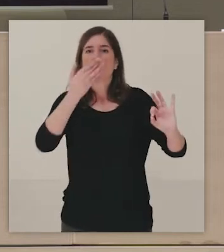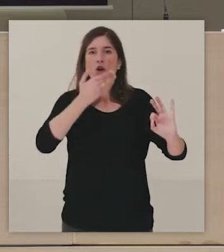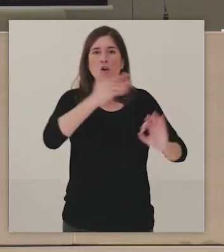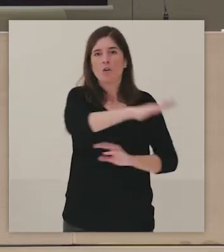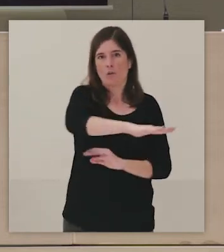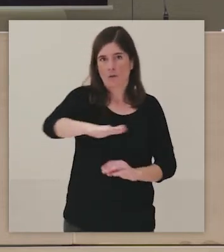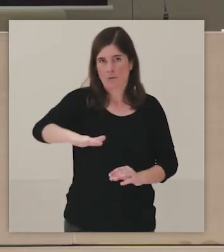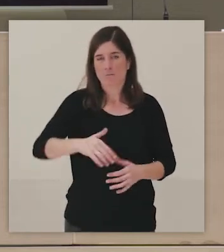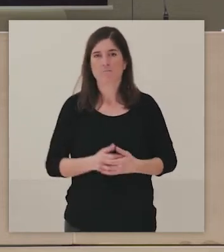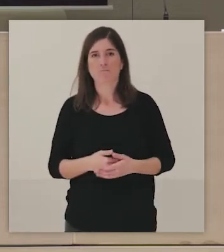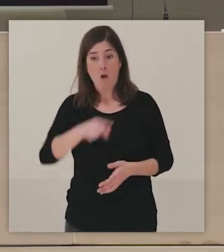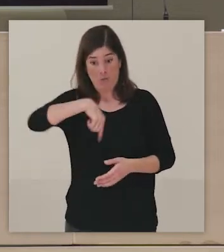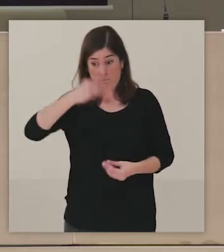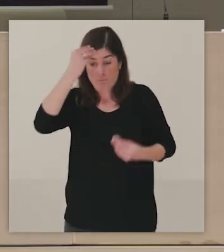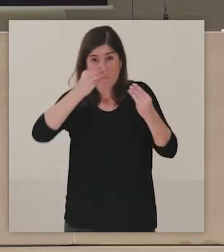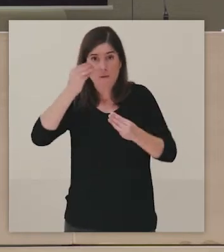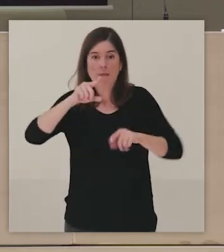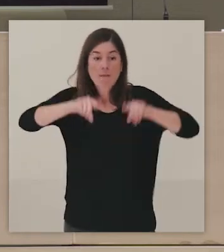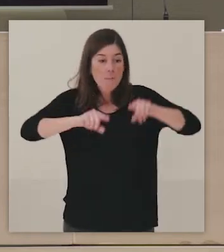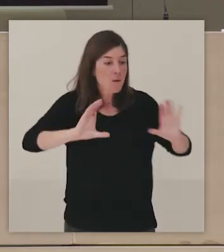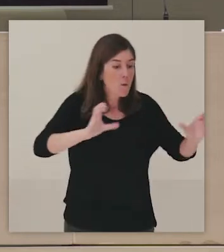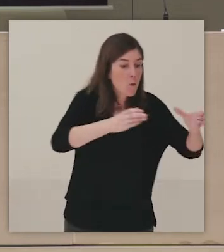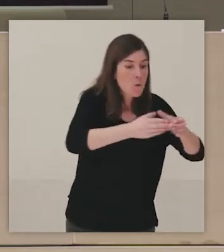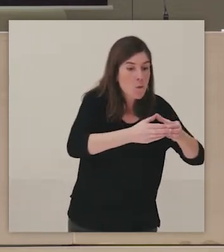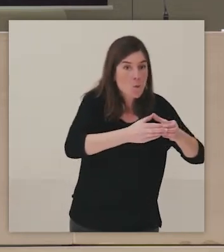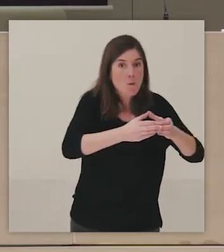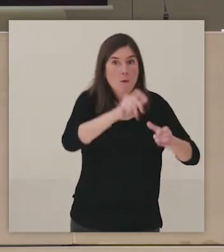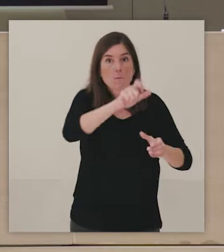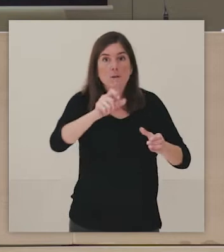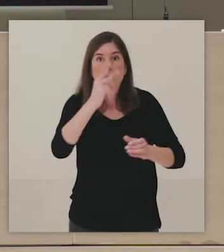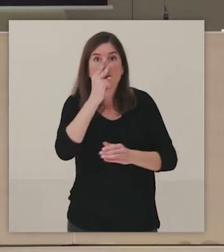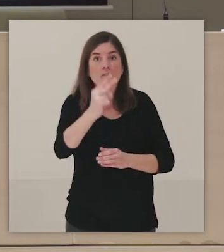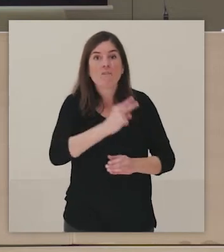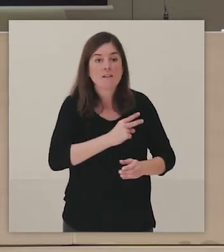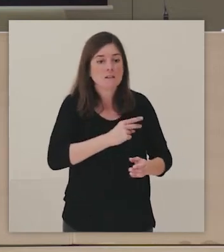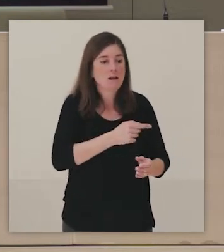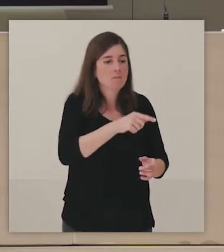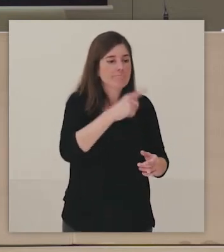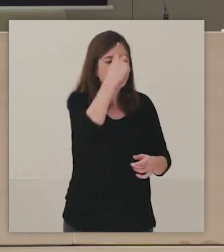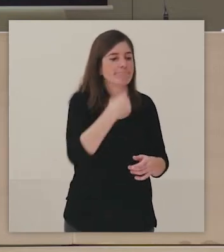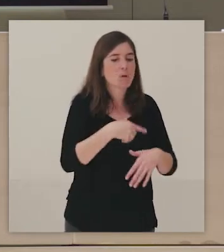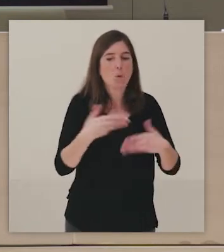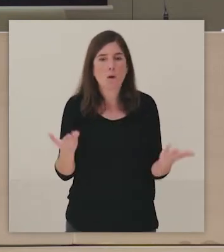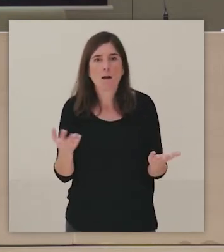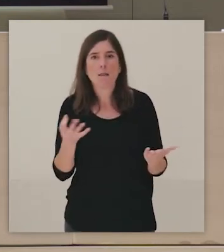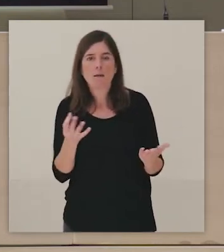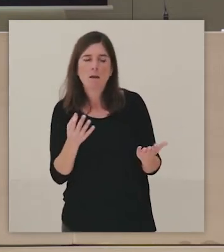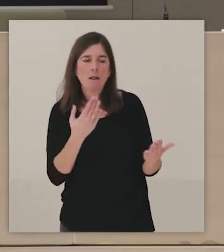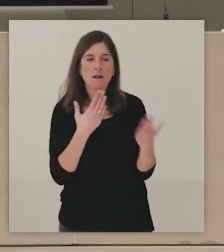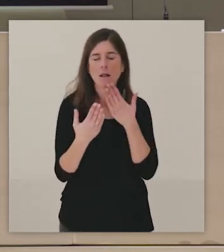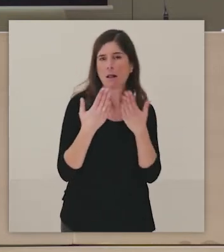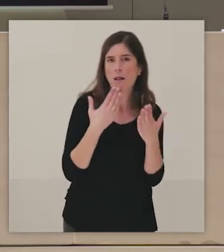Y realmente eso es lo que pensamos, que con todos nuestros públicos tenemos que hacer ese ejercicio de diálogo para